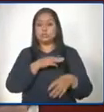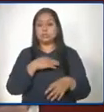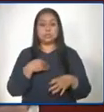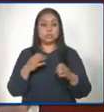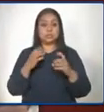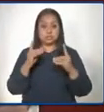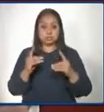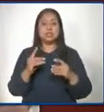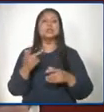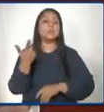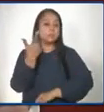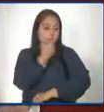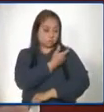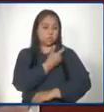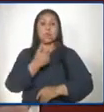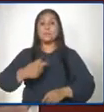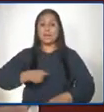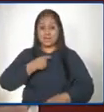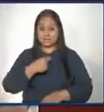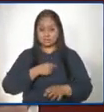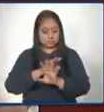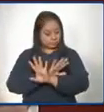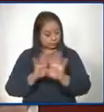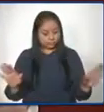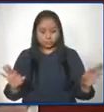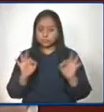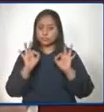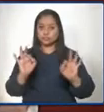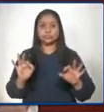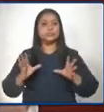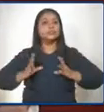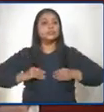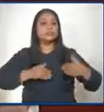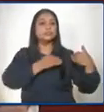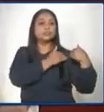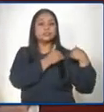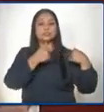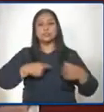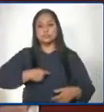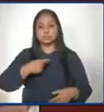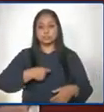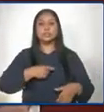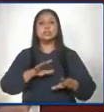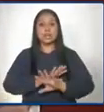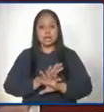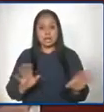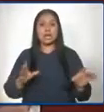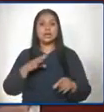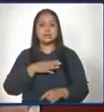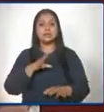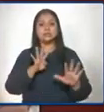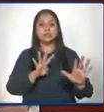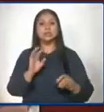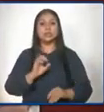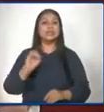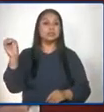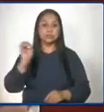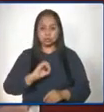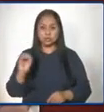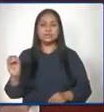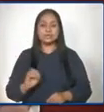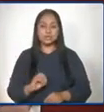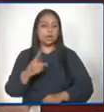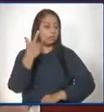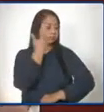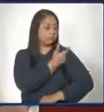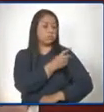vacunación de maestros. Si ustedes pudieron darse cuenta, el compromiso de los maestros. Tenemos ya casi un 90% de maestros con las dos dosis de